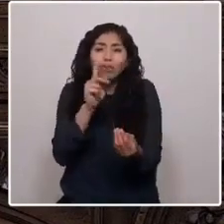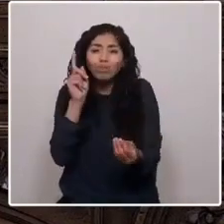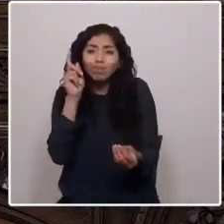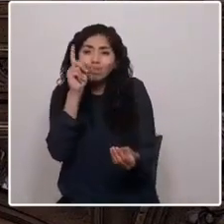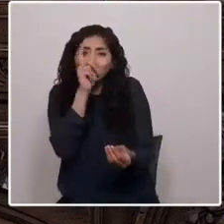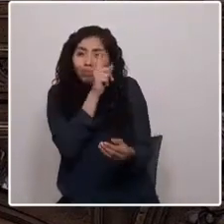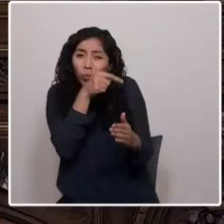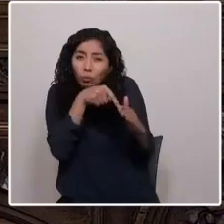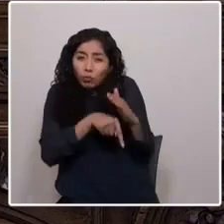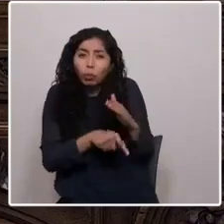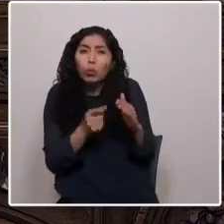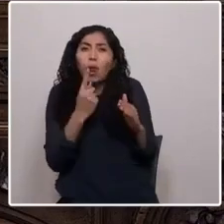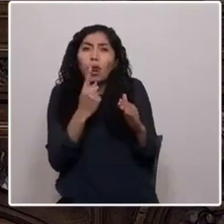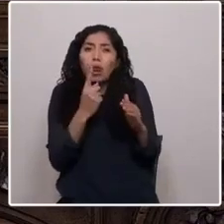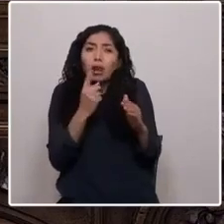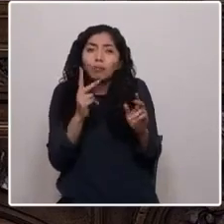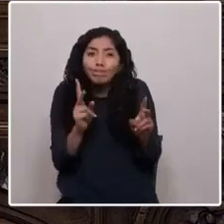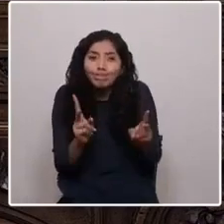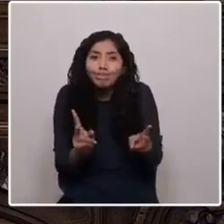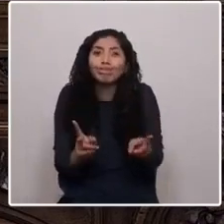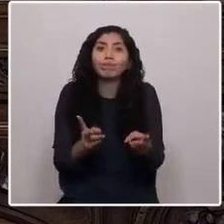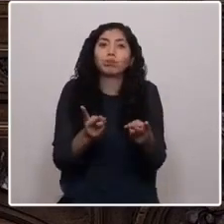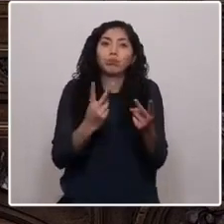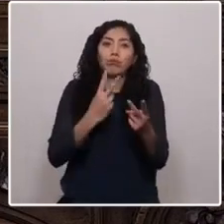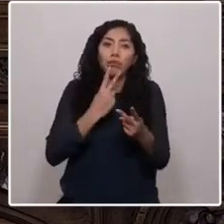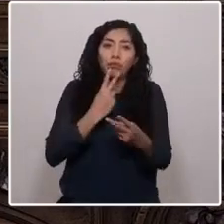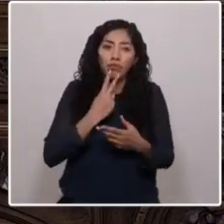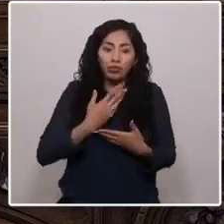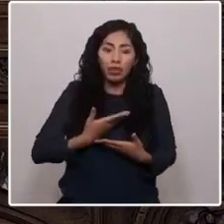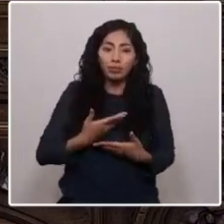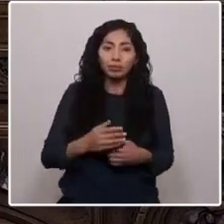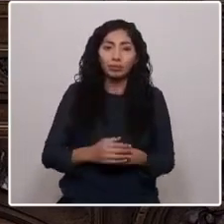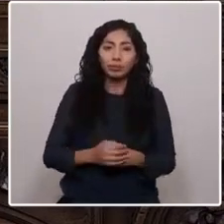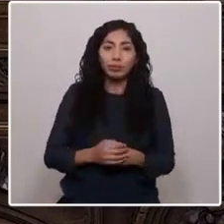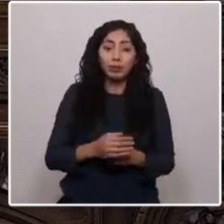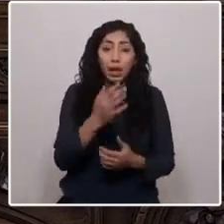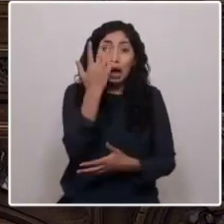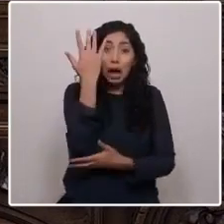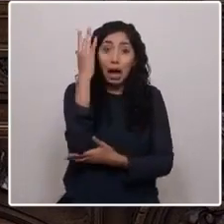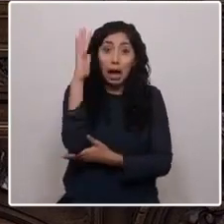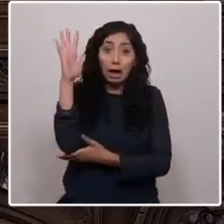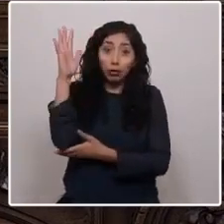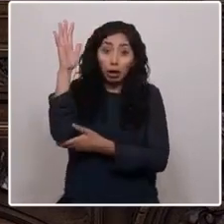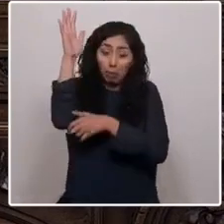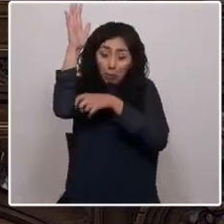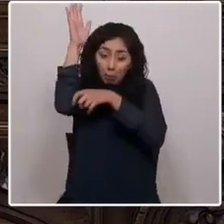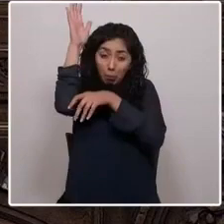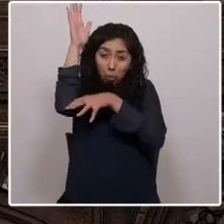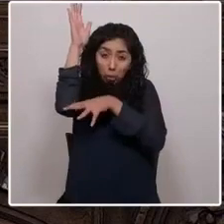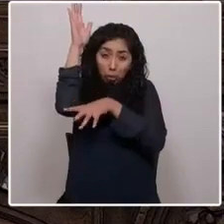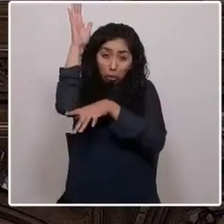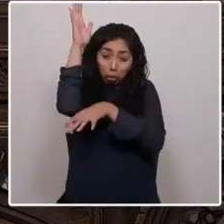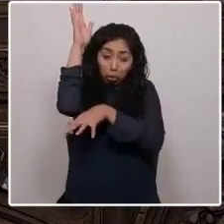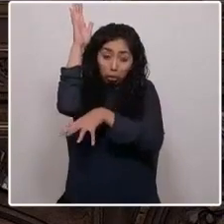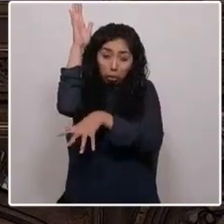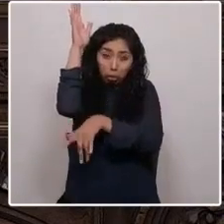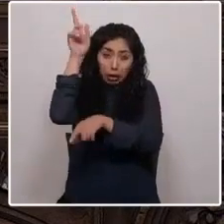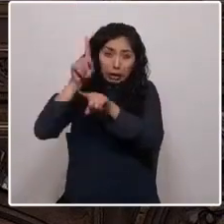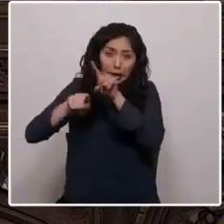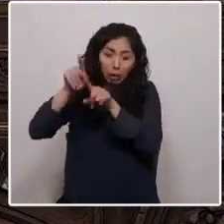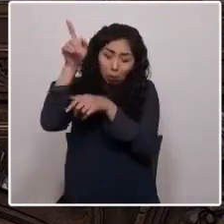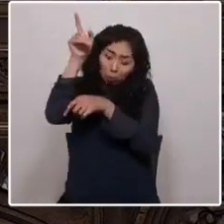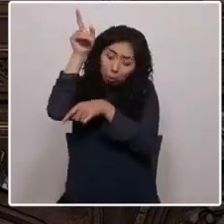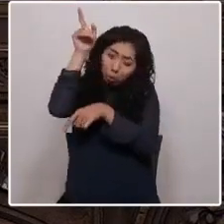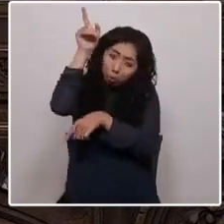sobrevivencia. Los árboles conversan en las profundidades de la tierra, los pájaros cantan la